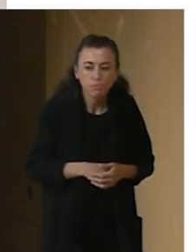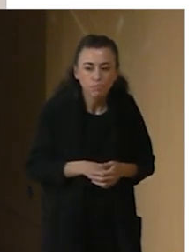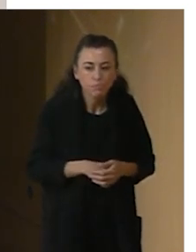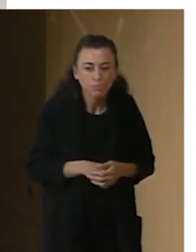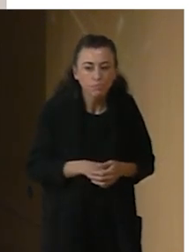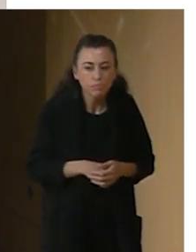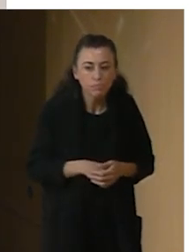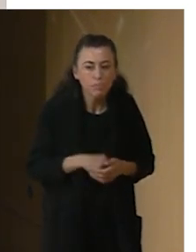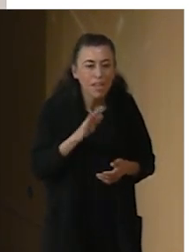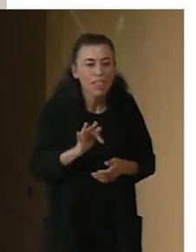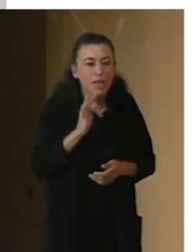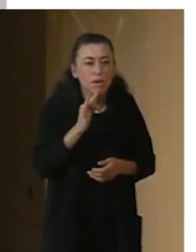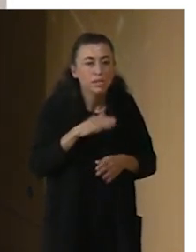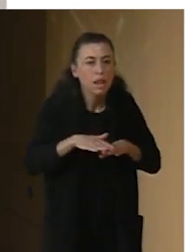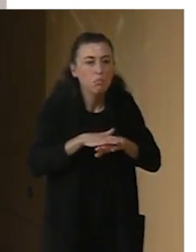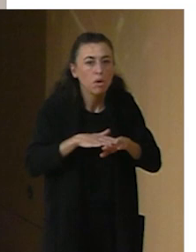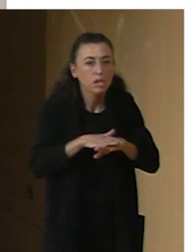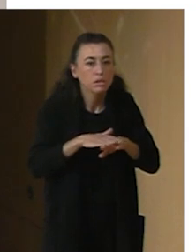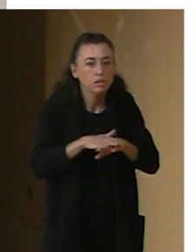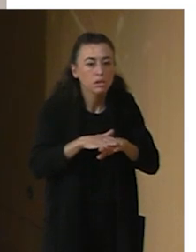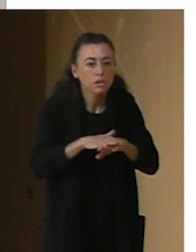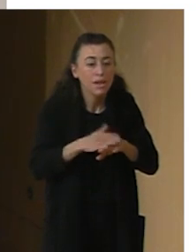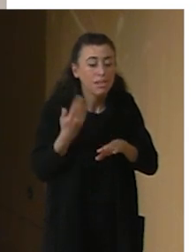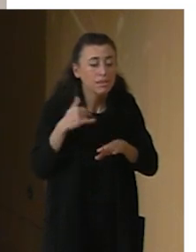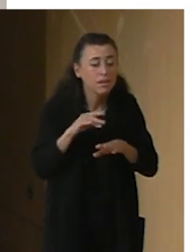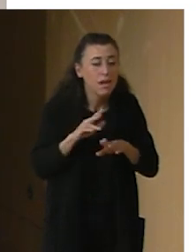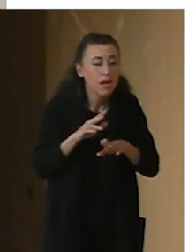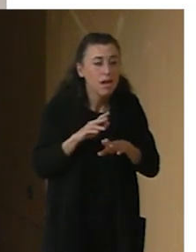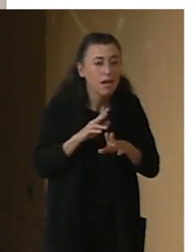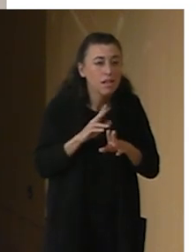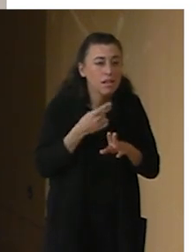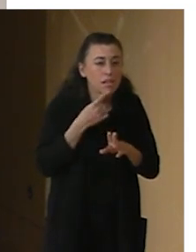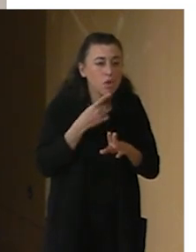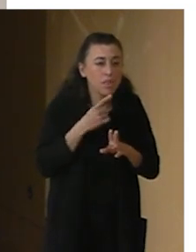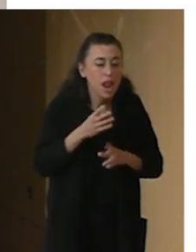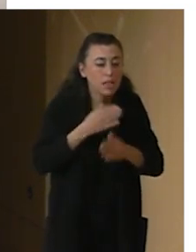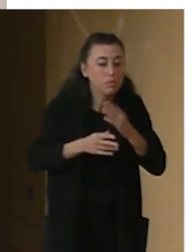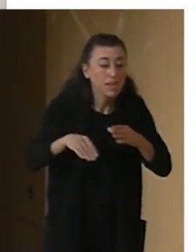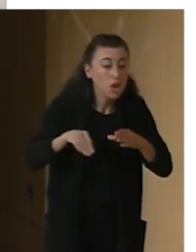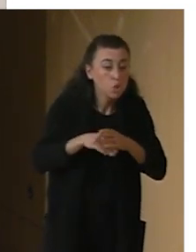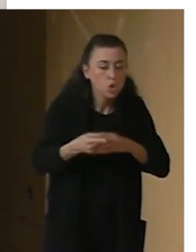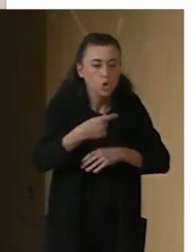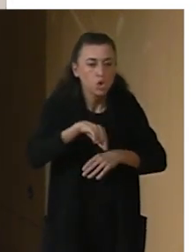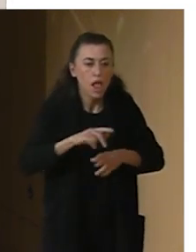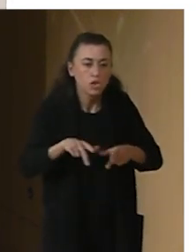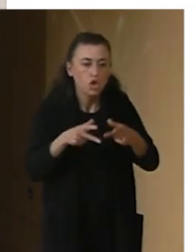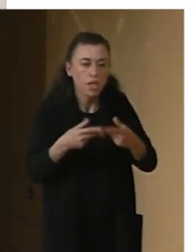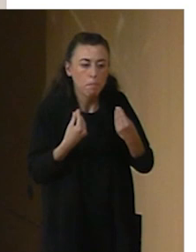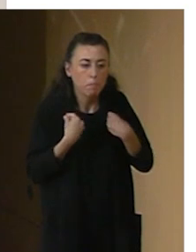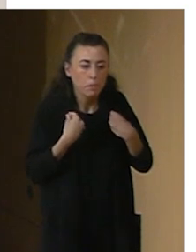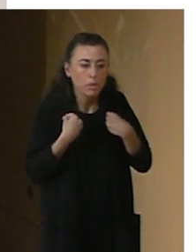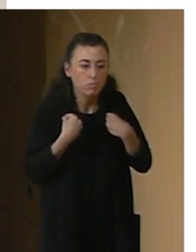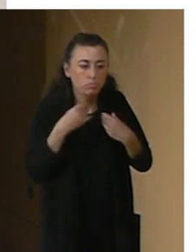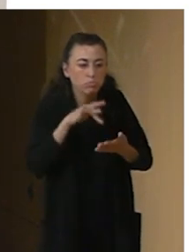Si partimos además de la base, es decir, lo que estábamos hablando de la accesibilidad y la inclusión, vivimos una sociedad en la que el hecho de... ser